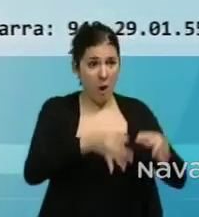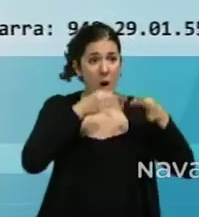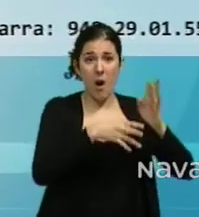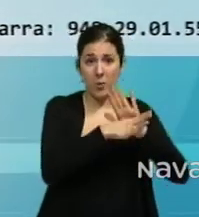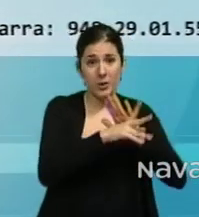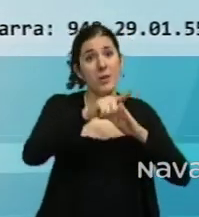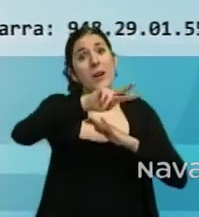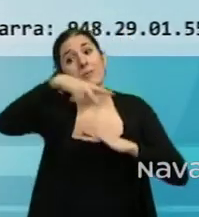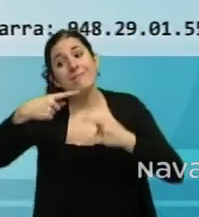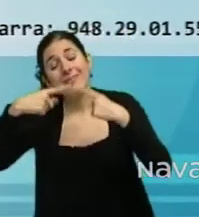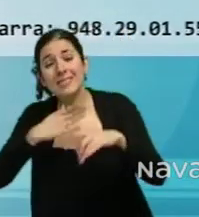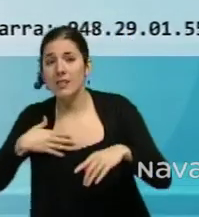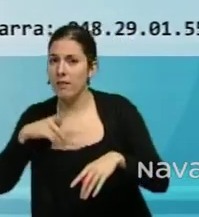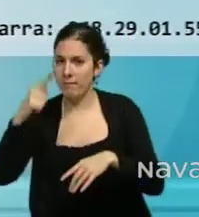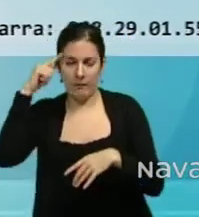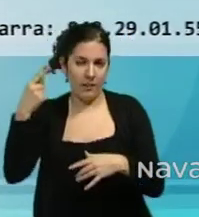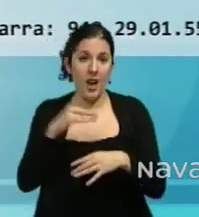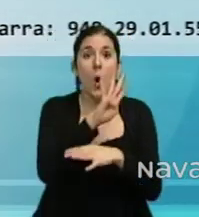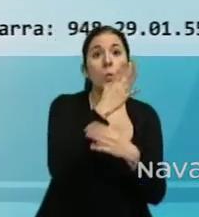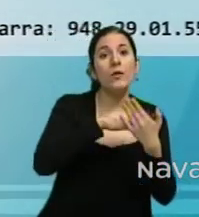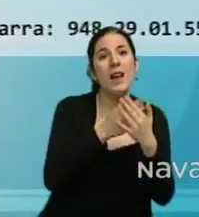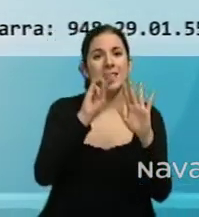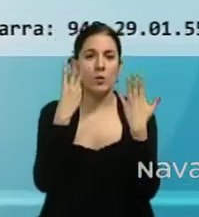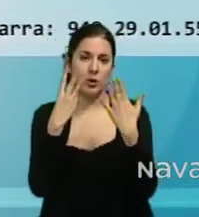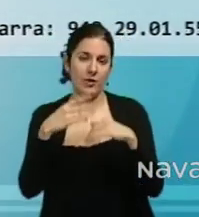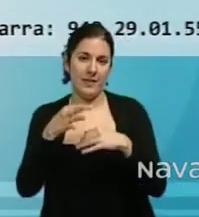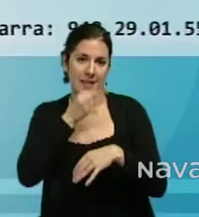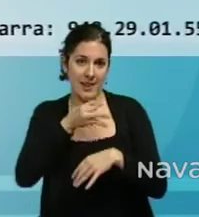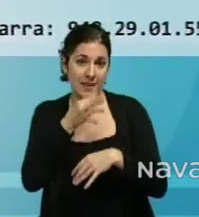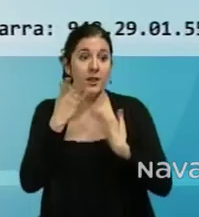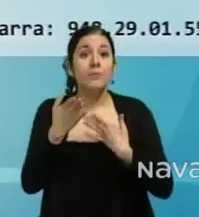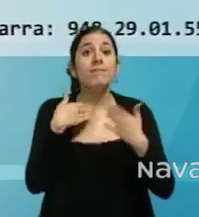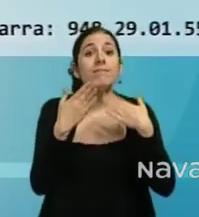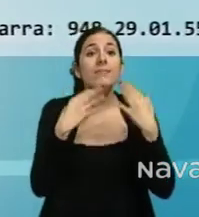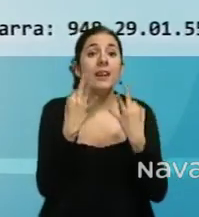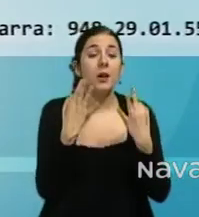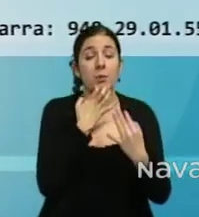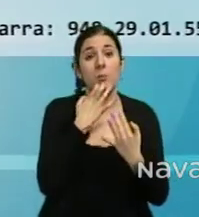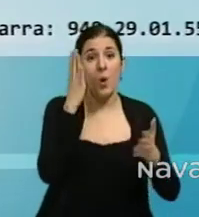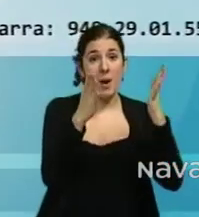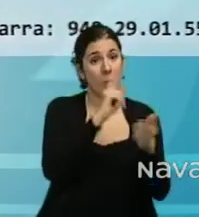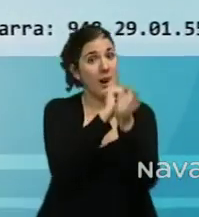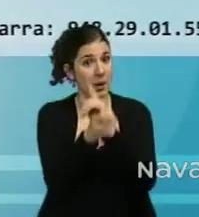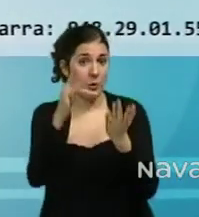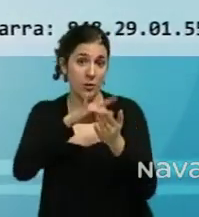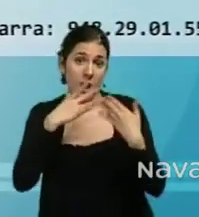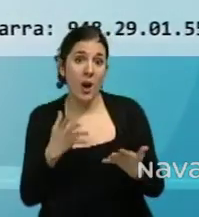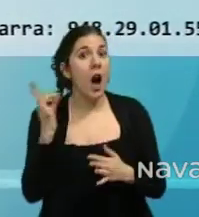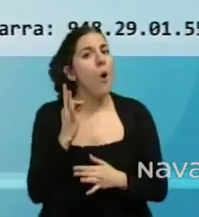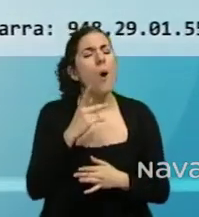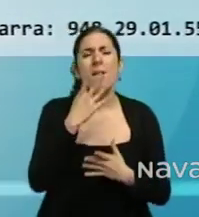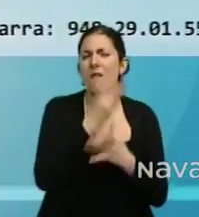Será de 4 a 8 de la tarde y en él se tratarán asuntos como el cambio de época al que nos enfrentamos o los errores más comunes de la publicidad.